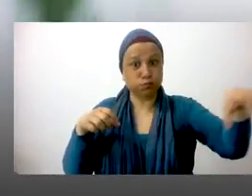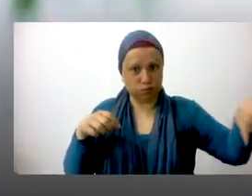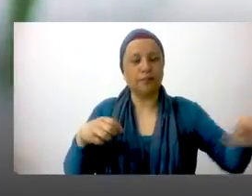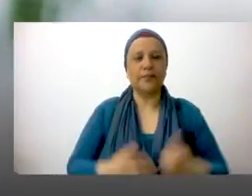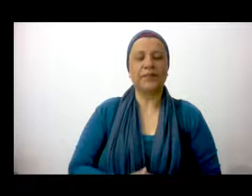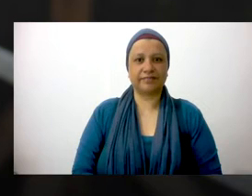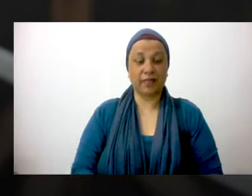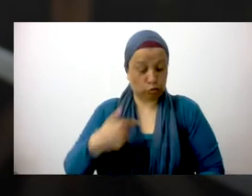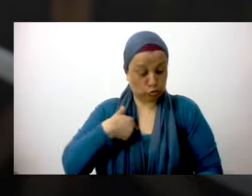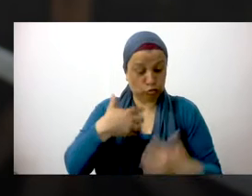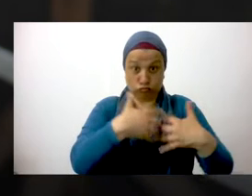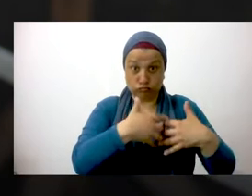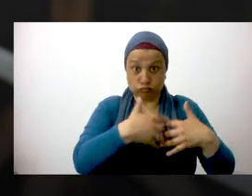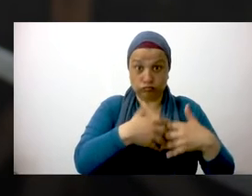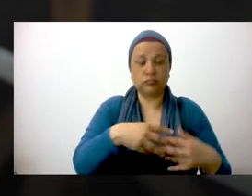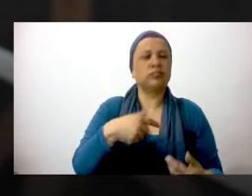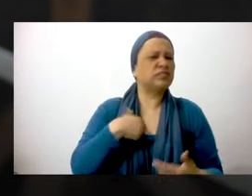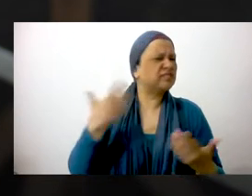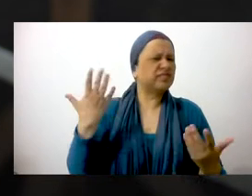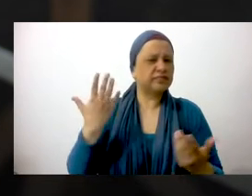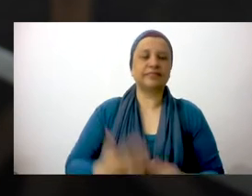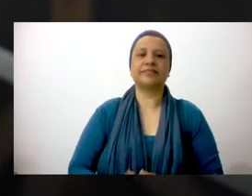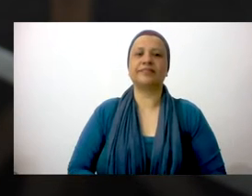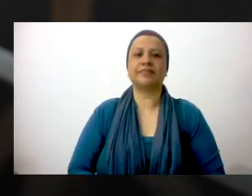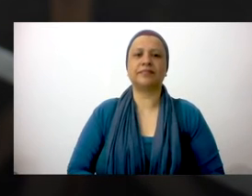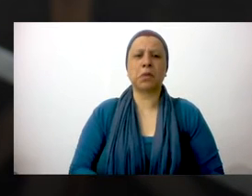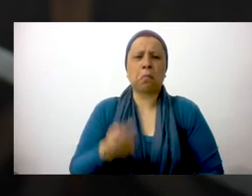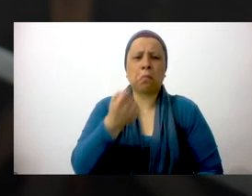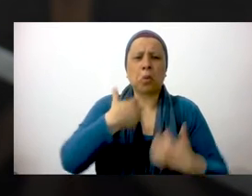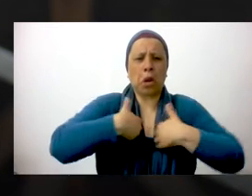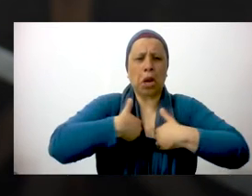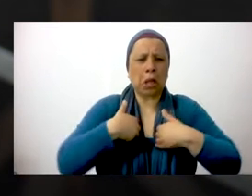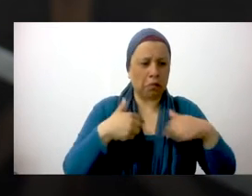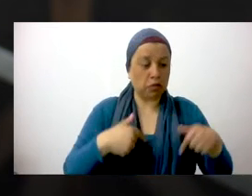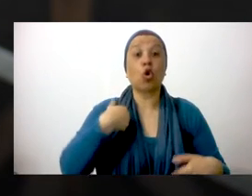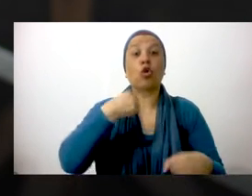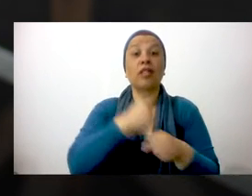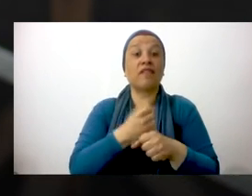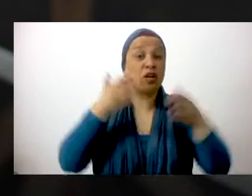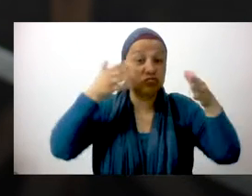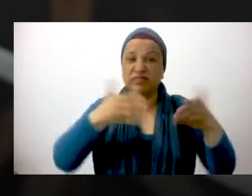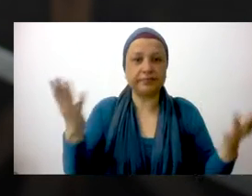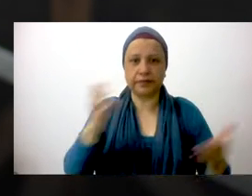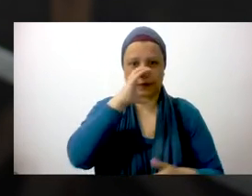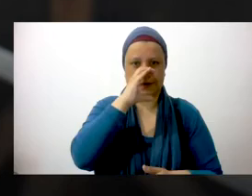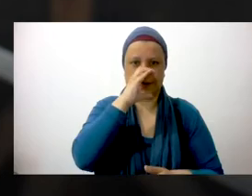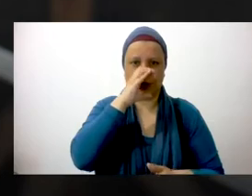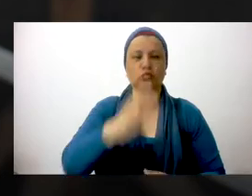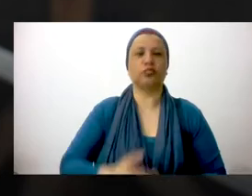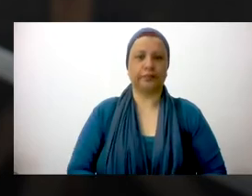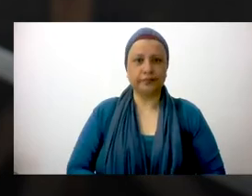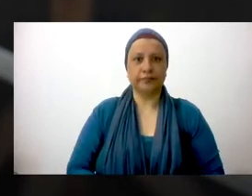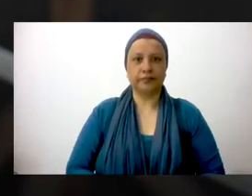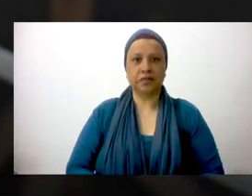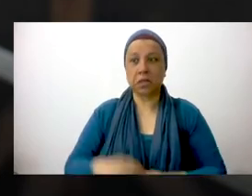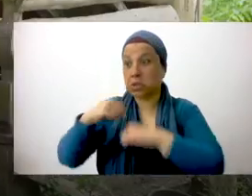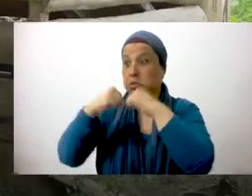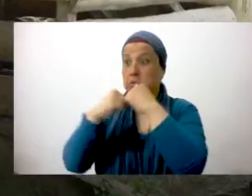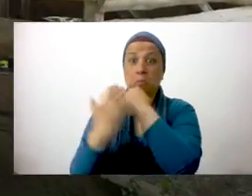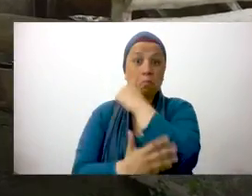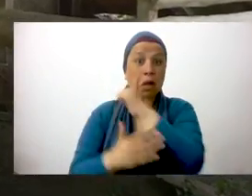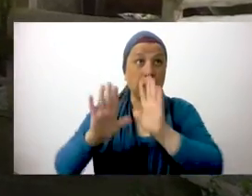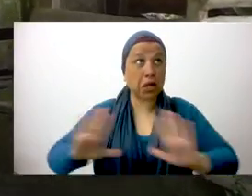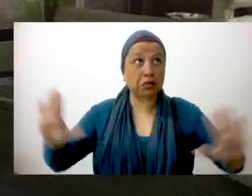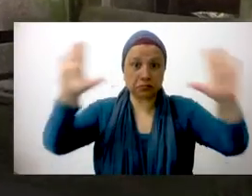por territorio. Mi emprendimiento era pocos animales, yo trabajo con cerdos, la